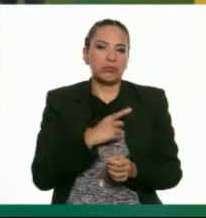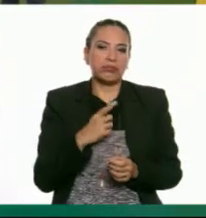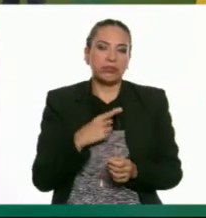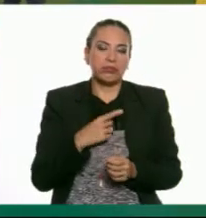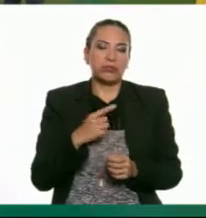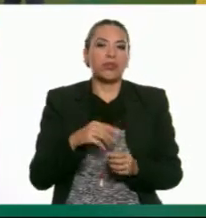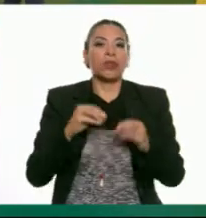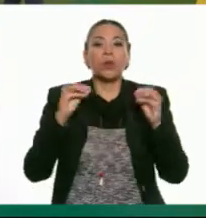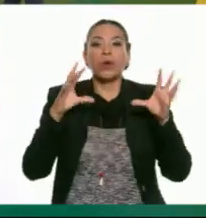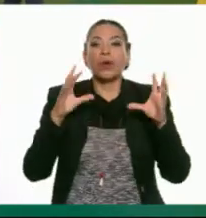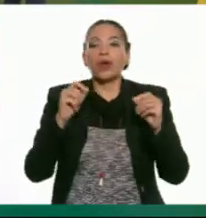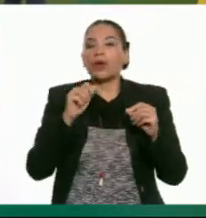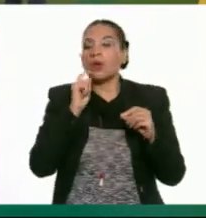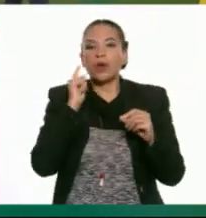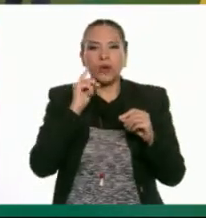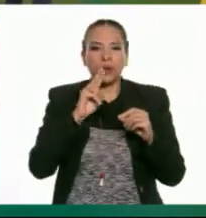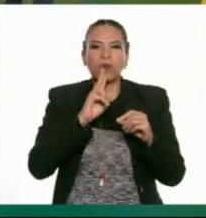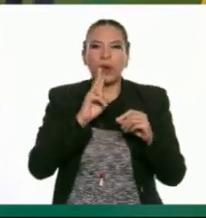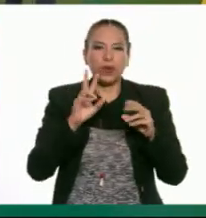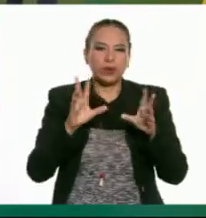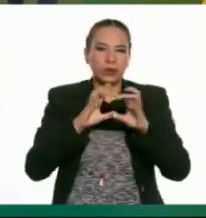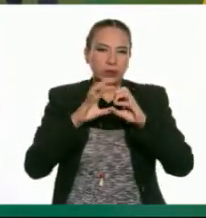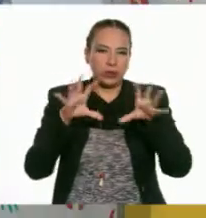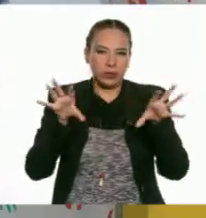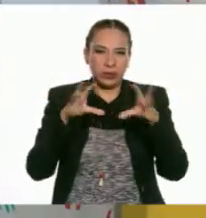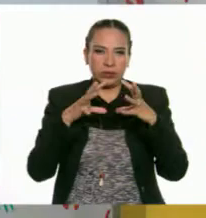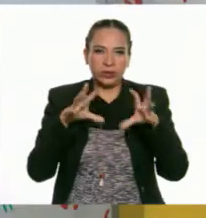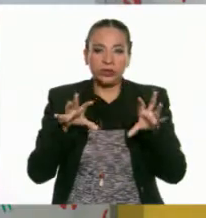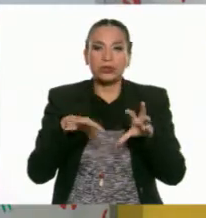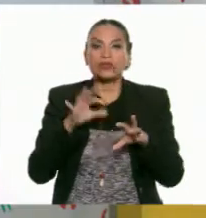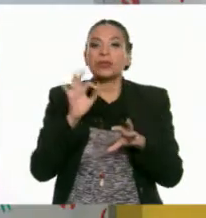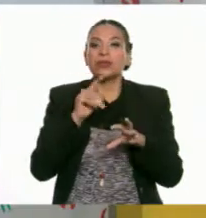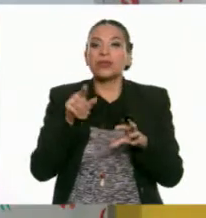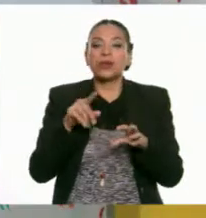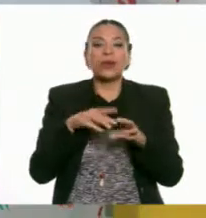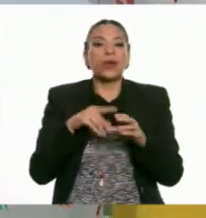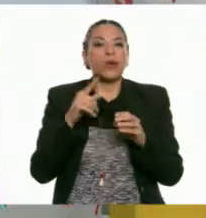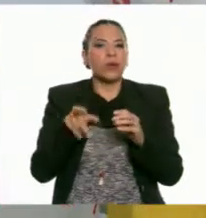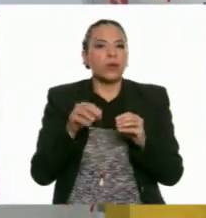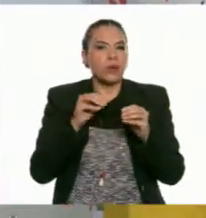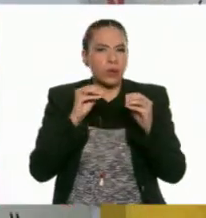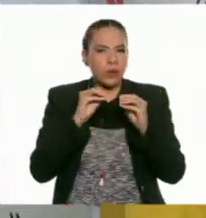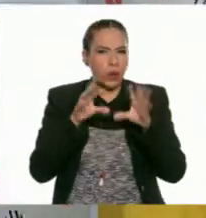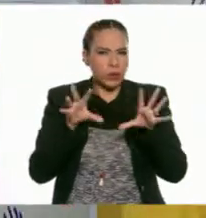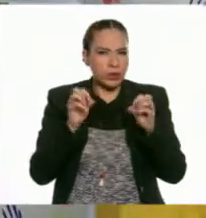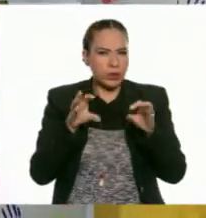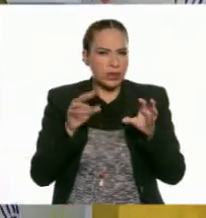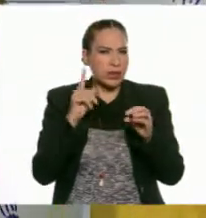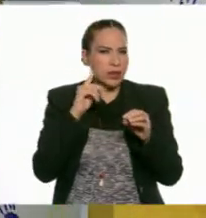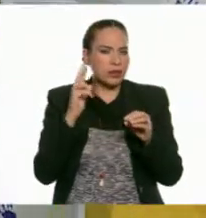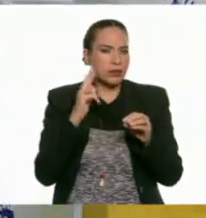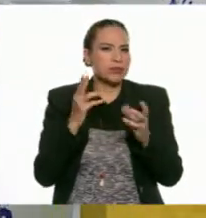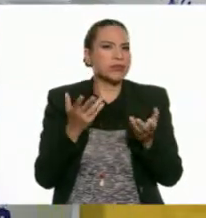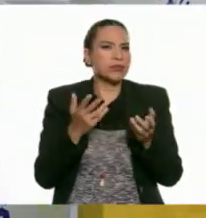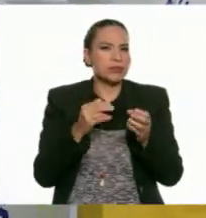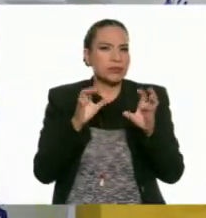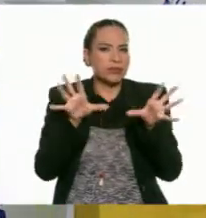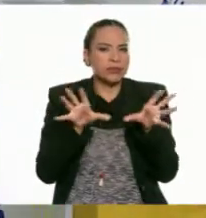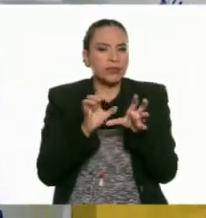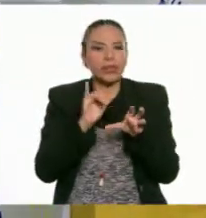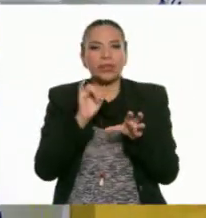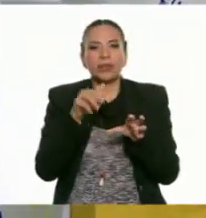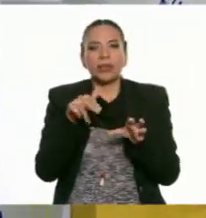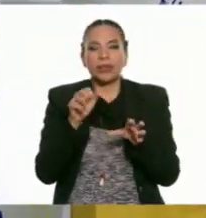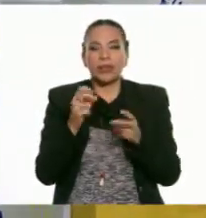poner bocinas o altavoces. Pero, si te estoy diciendo que las bocinas trabajan con imanes y que generan el